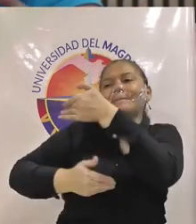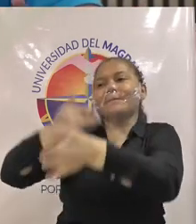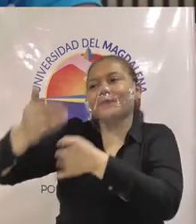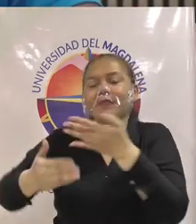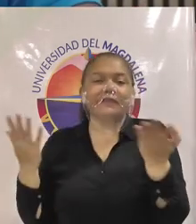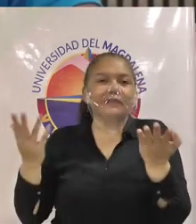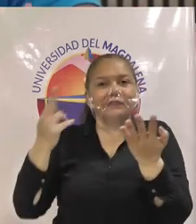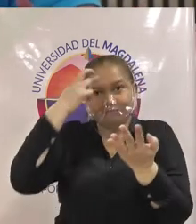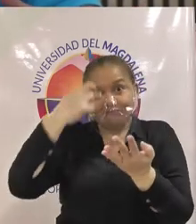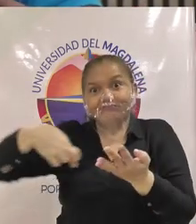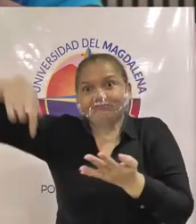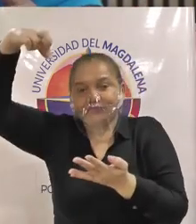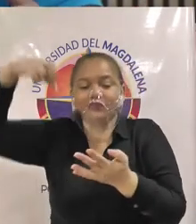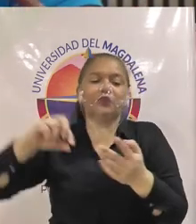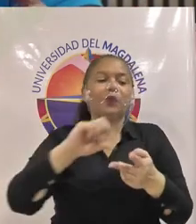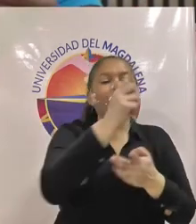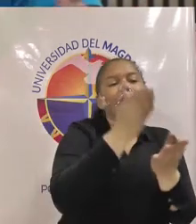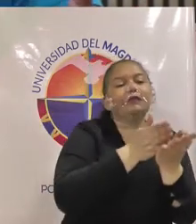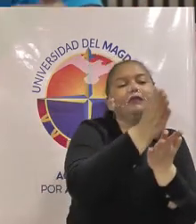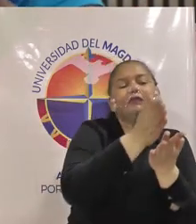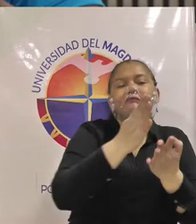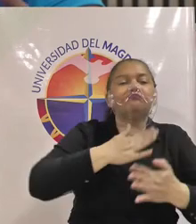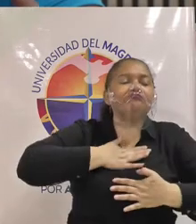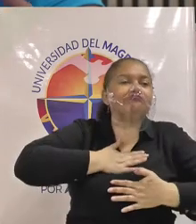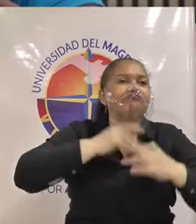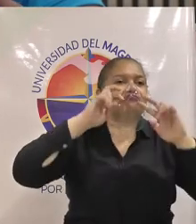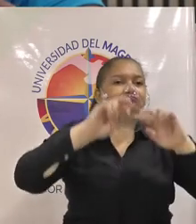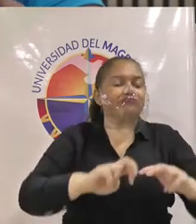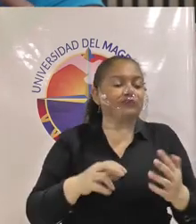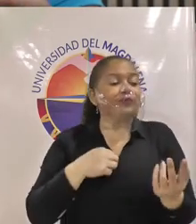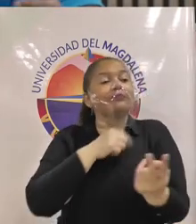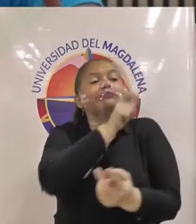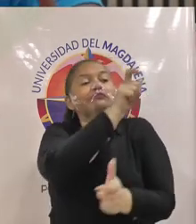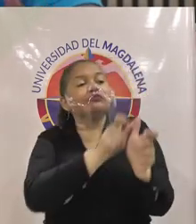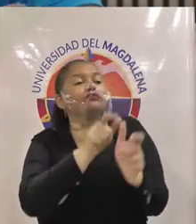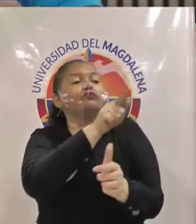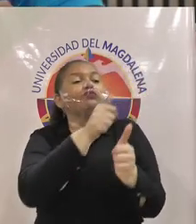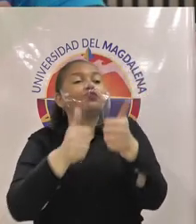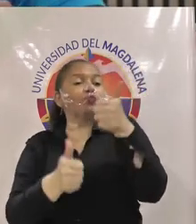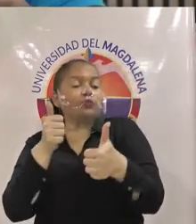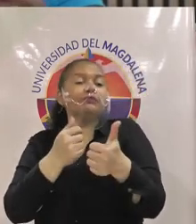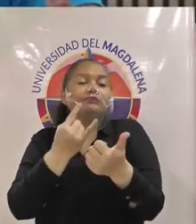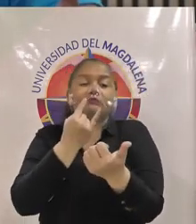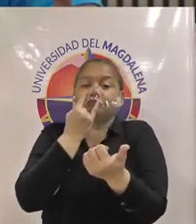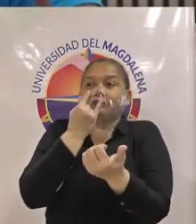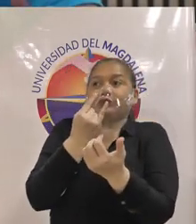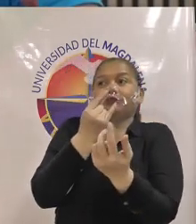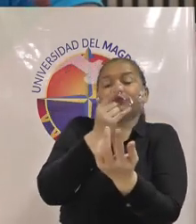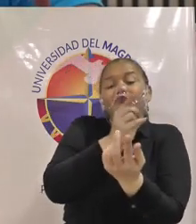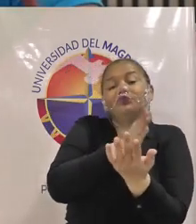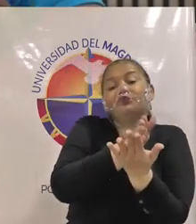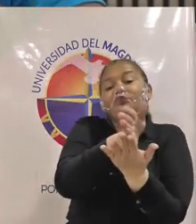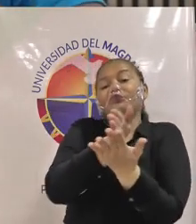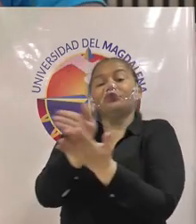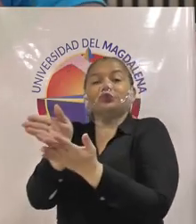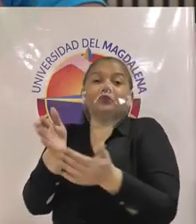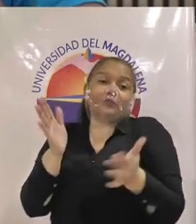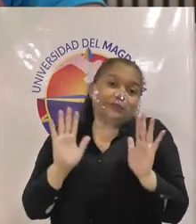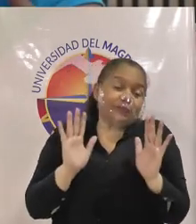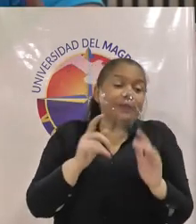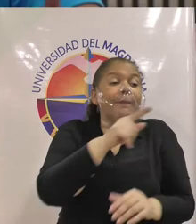investigativa en donde la persona pueda optar por cuál línea adquiera en caso de que adquiera la línea de